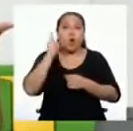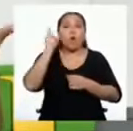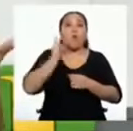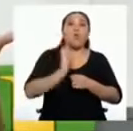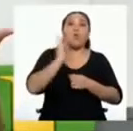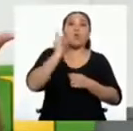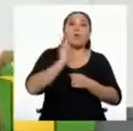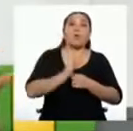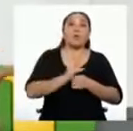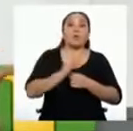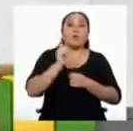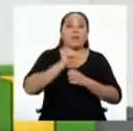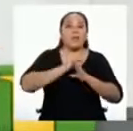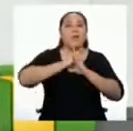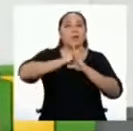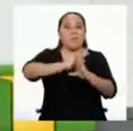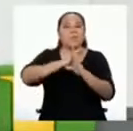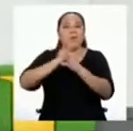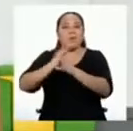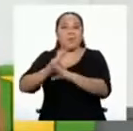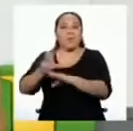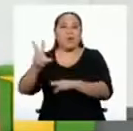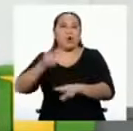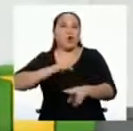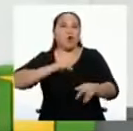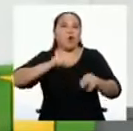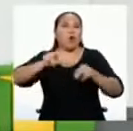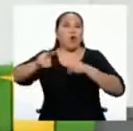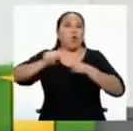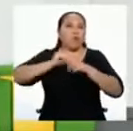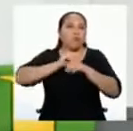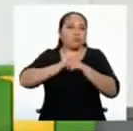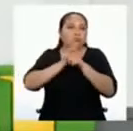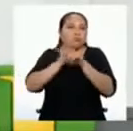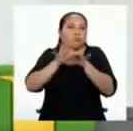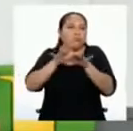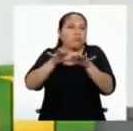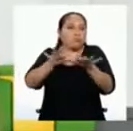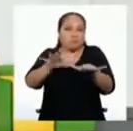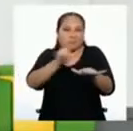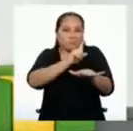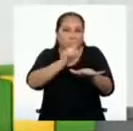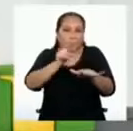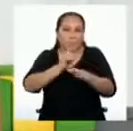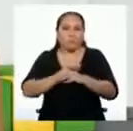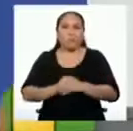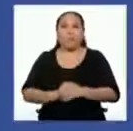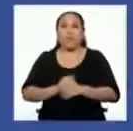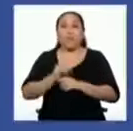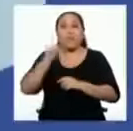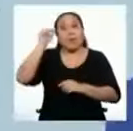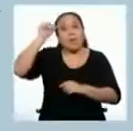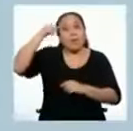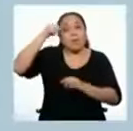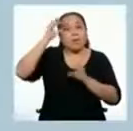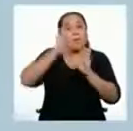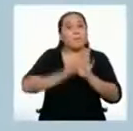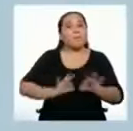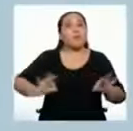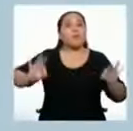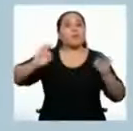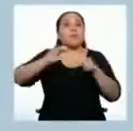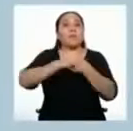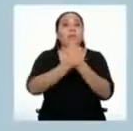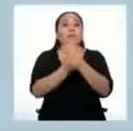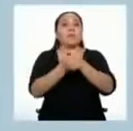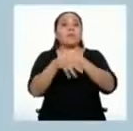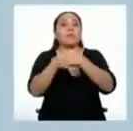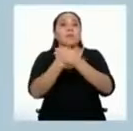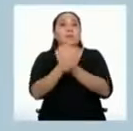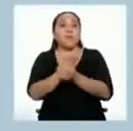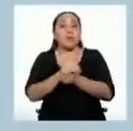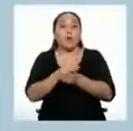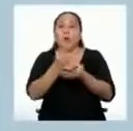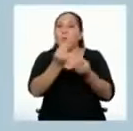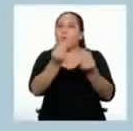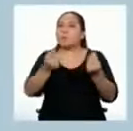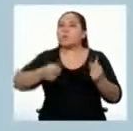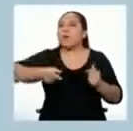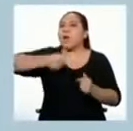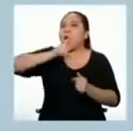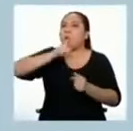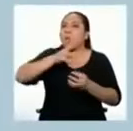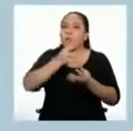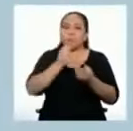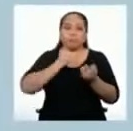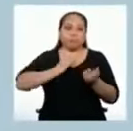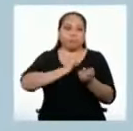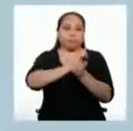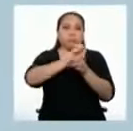contagios continúen aumentando. Además, les recuerdo que es muy importante lavarse las manos constantemente con abundante agua y